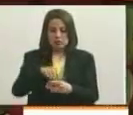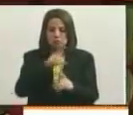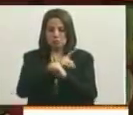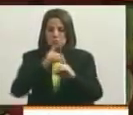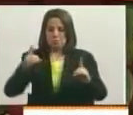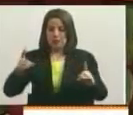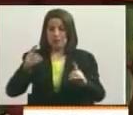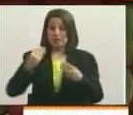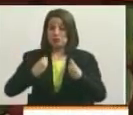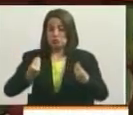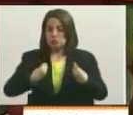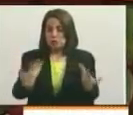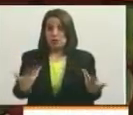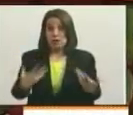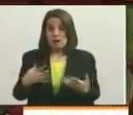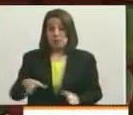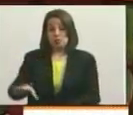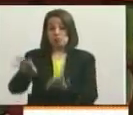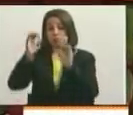vida, pero es rey.